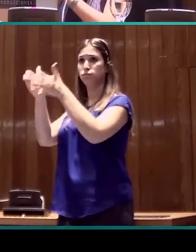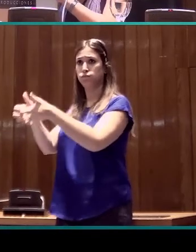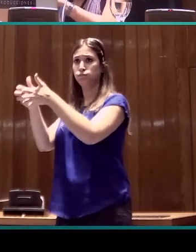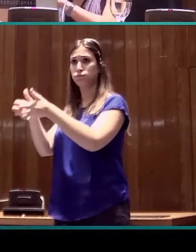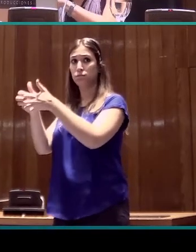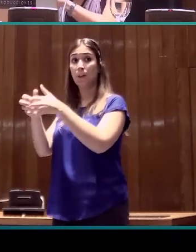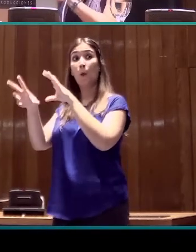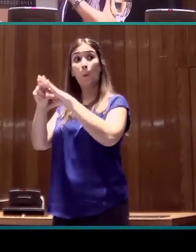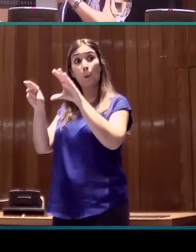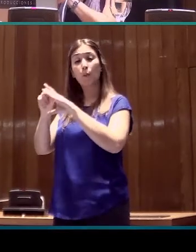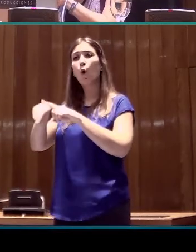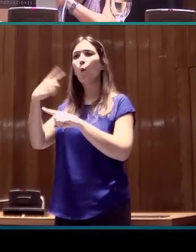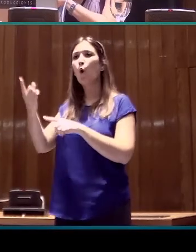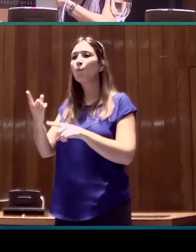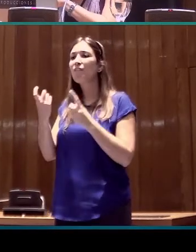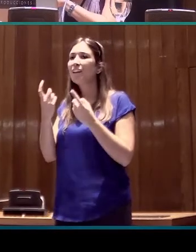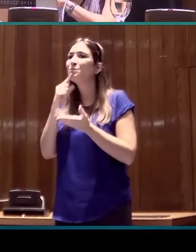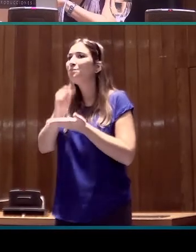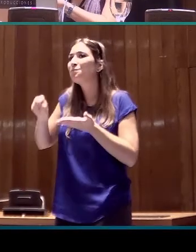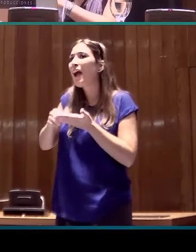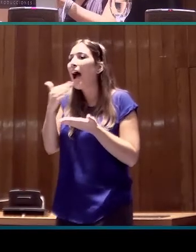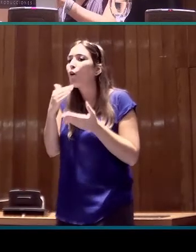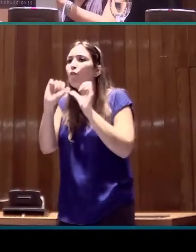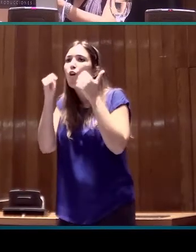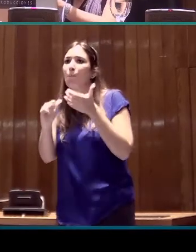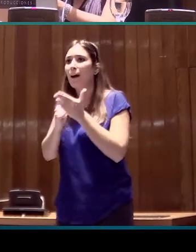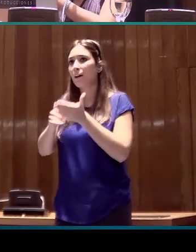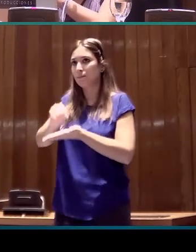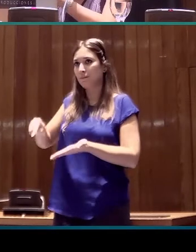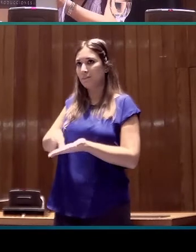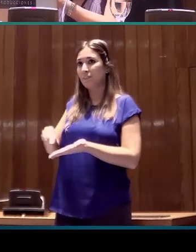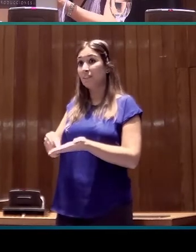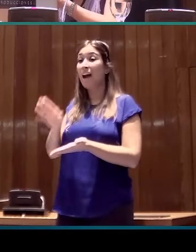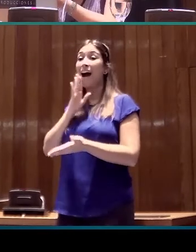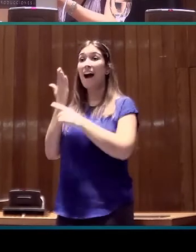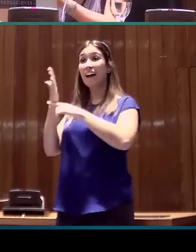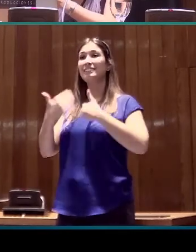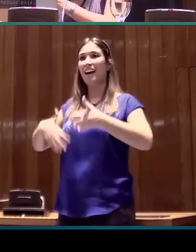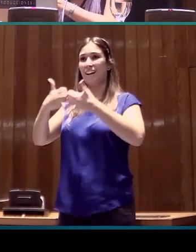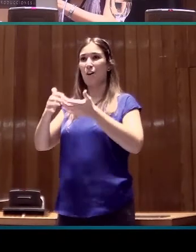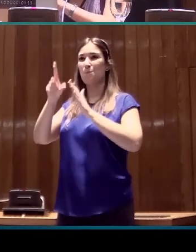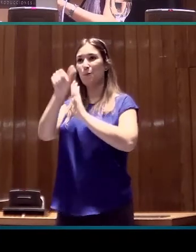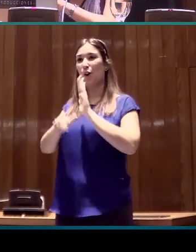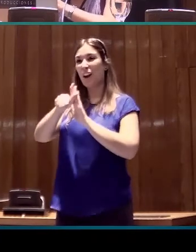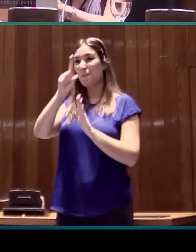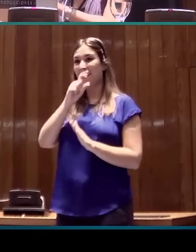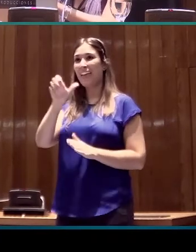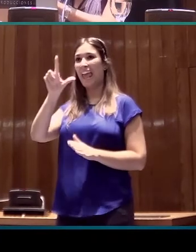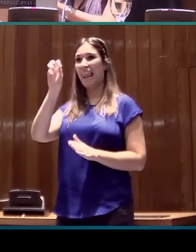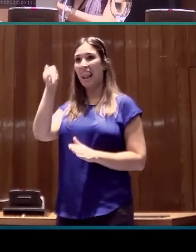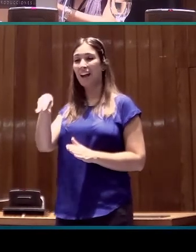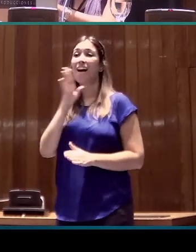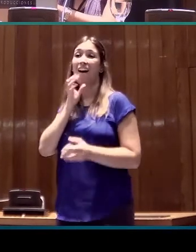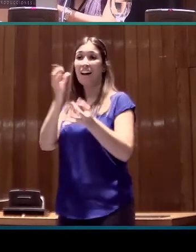podamos anotar de algún modo y como hemos visto ya, hay distintos programas, uno de ellos es el ELAN, que nos permite